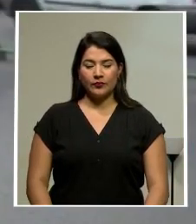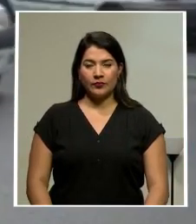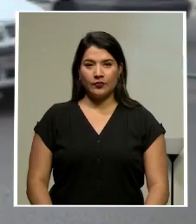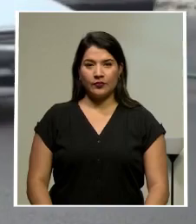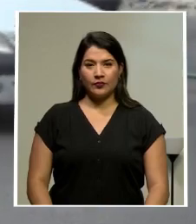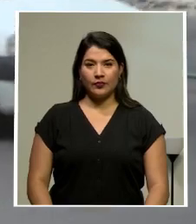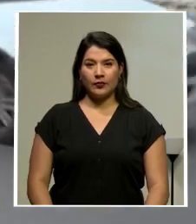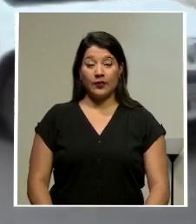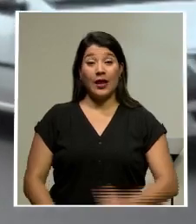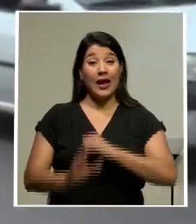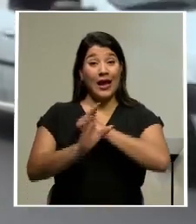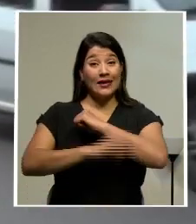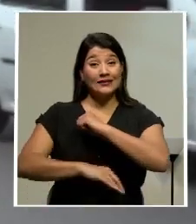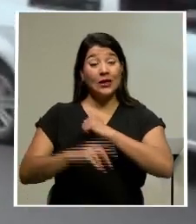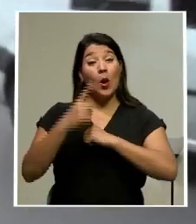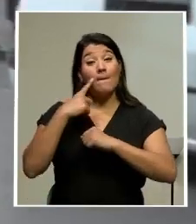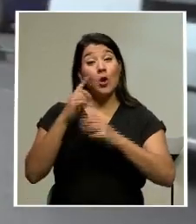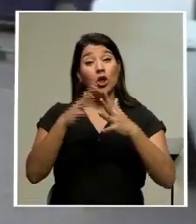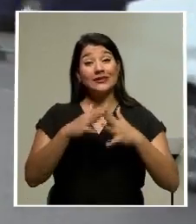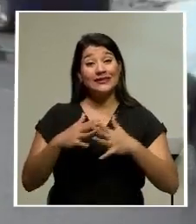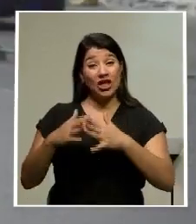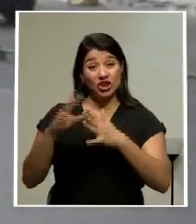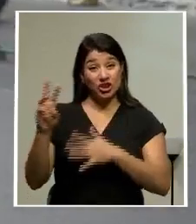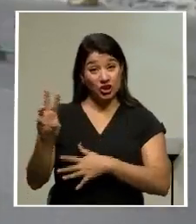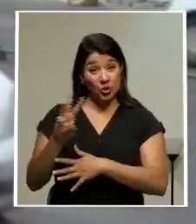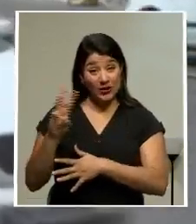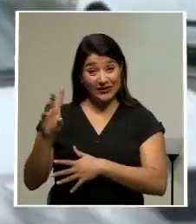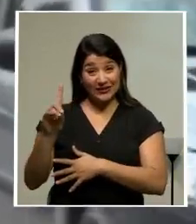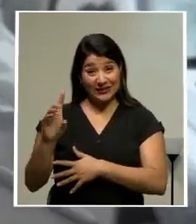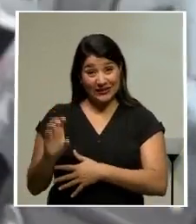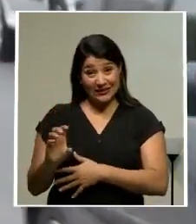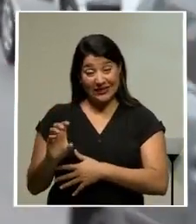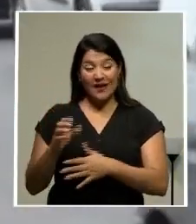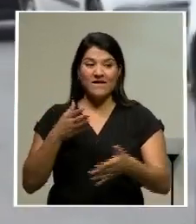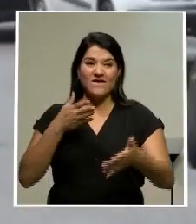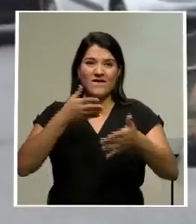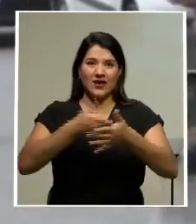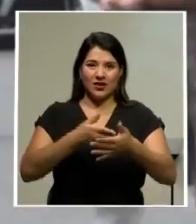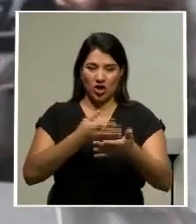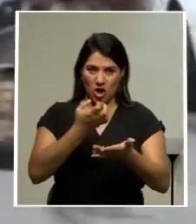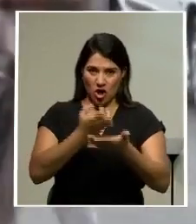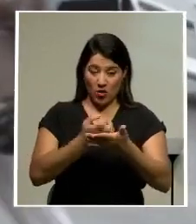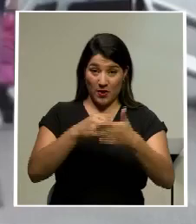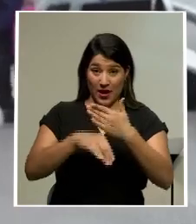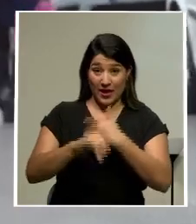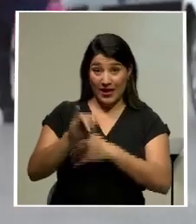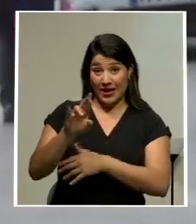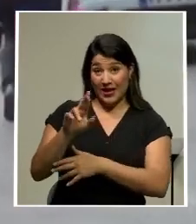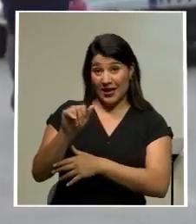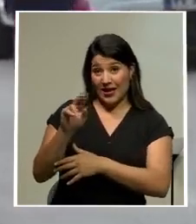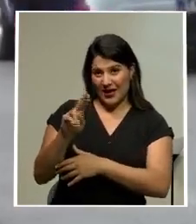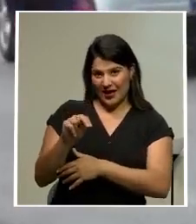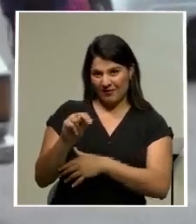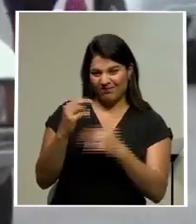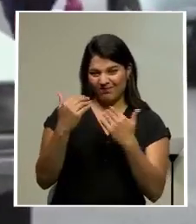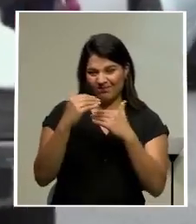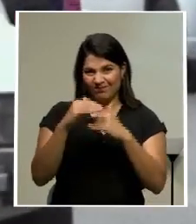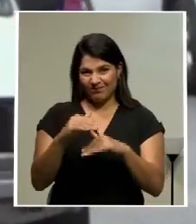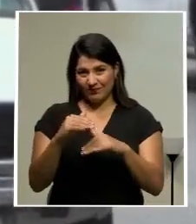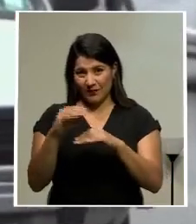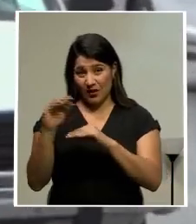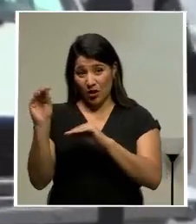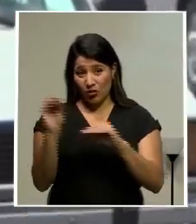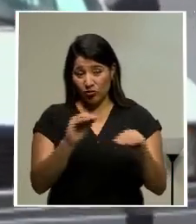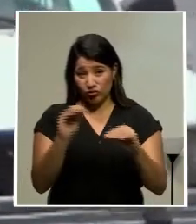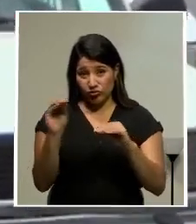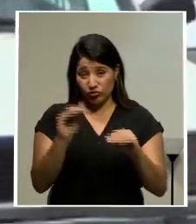Las sanciones de Washington han castigado a la economía iraní, frenando especialmente sus exportaciones petroleras. Y la